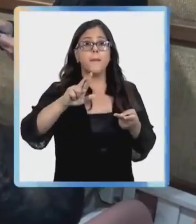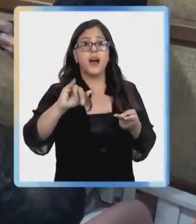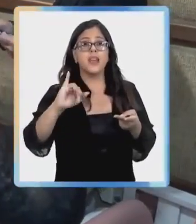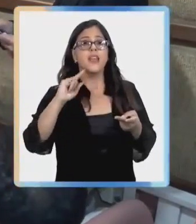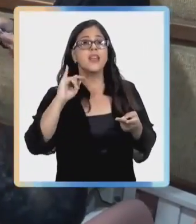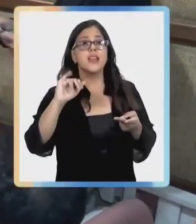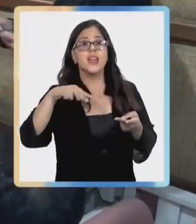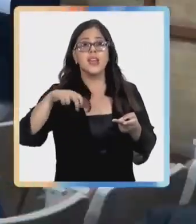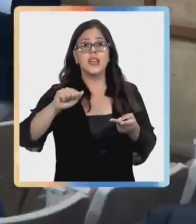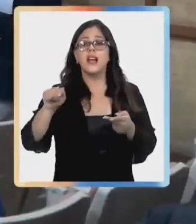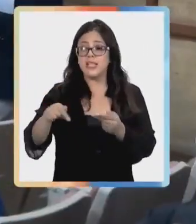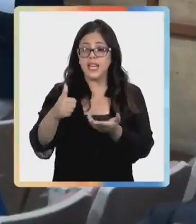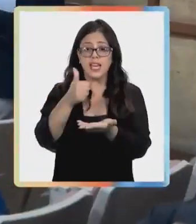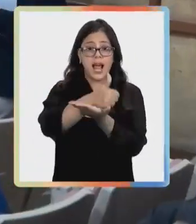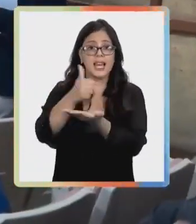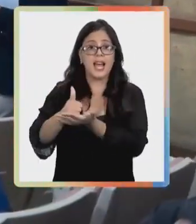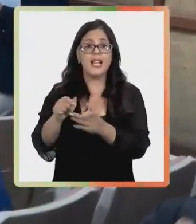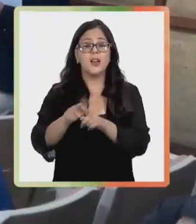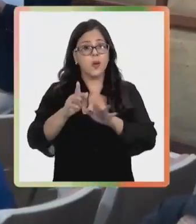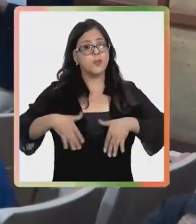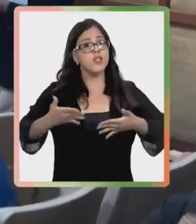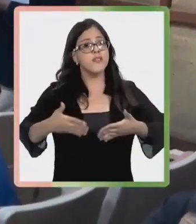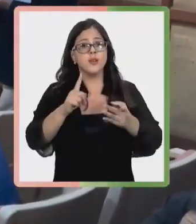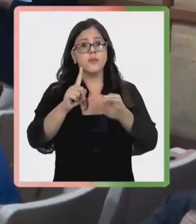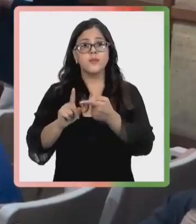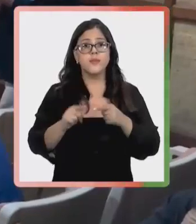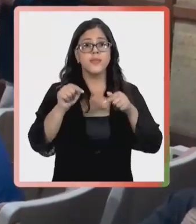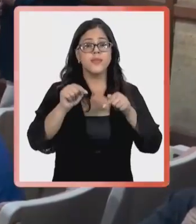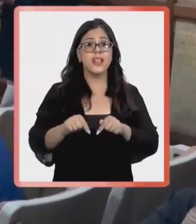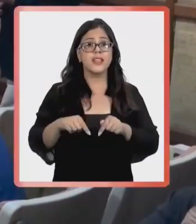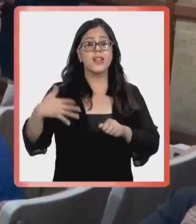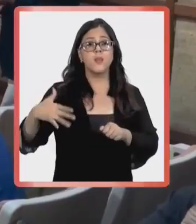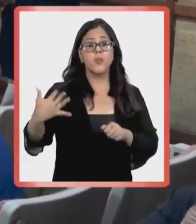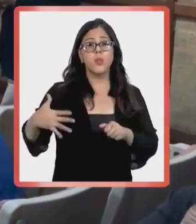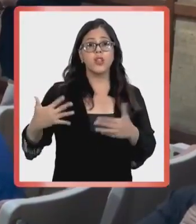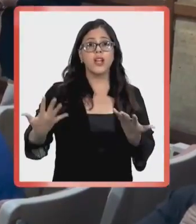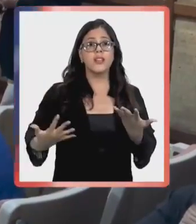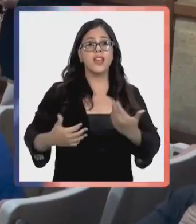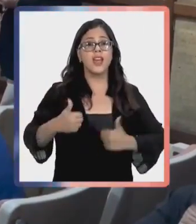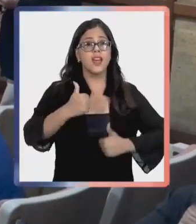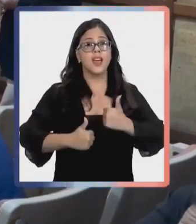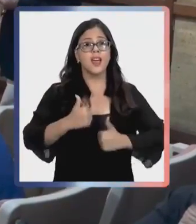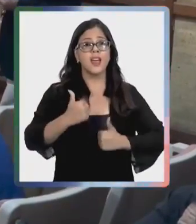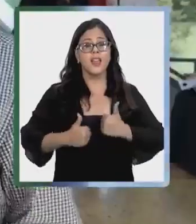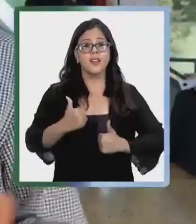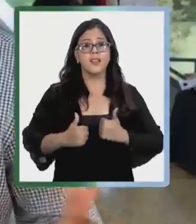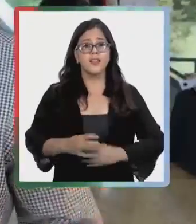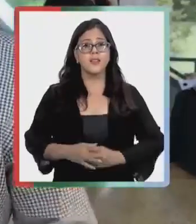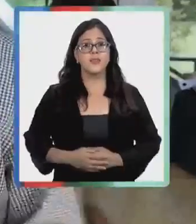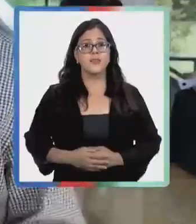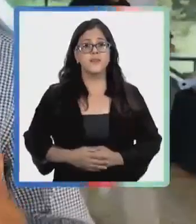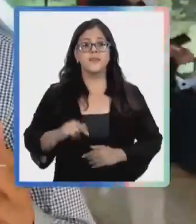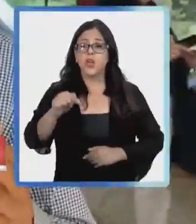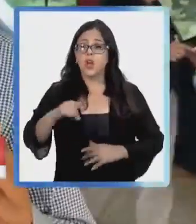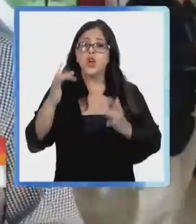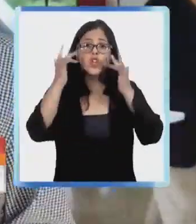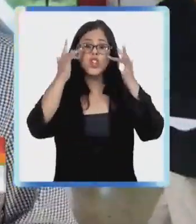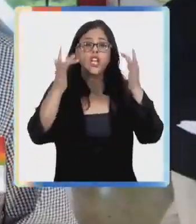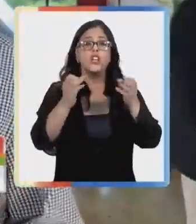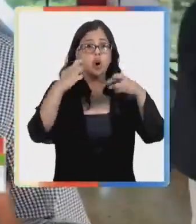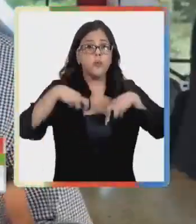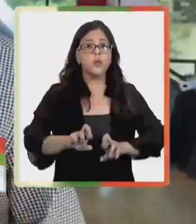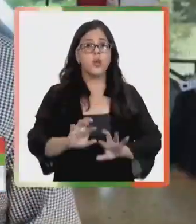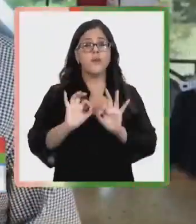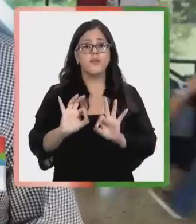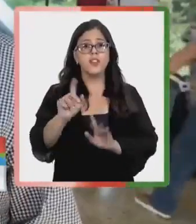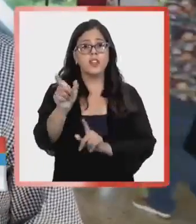alcaldes los primeros que mostraron el entusiasmo por participar de este histórico evento deportivo. Muy contentos, una gran oportunidad